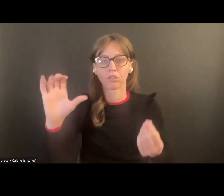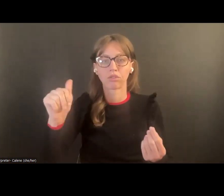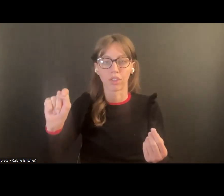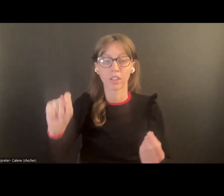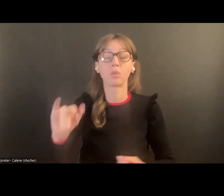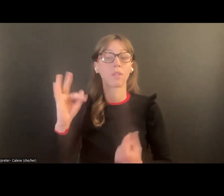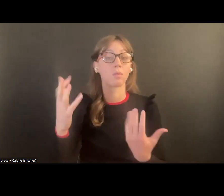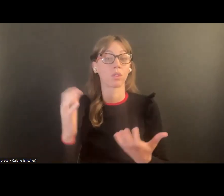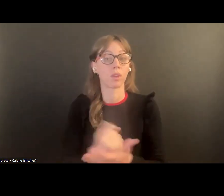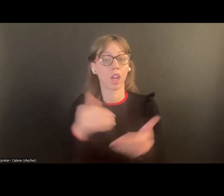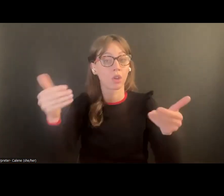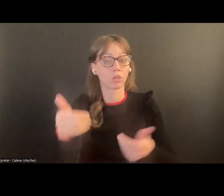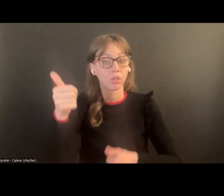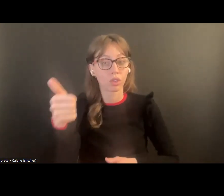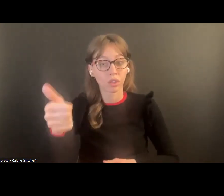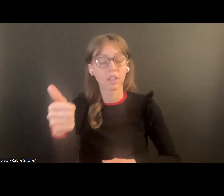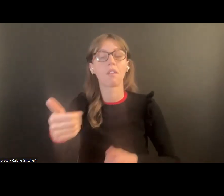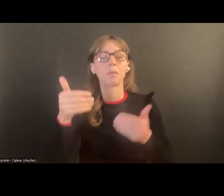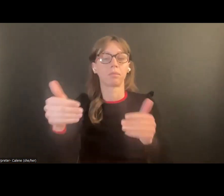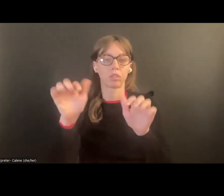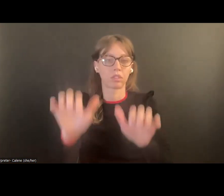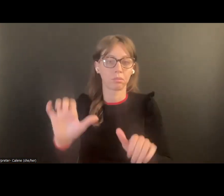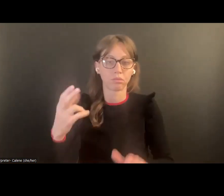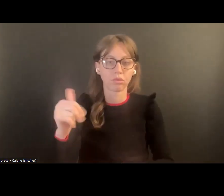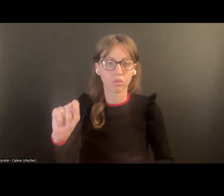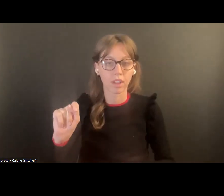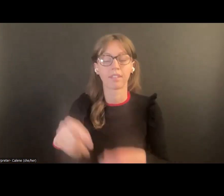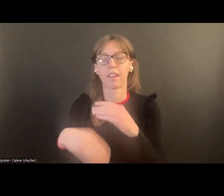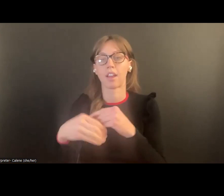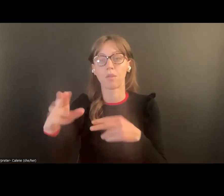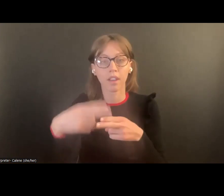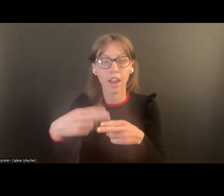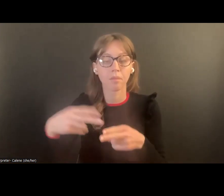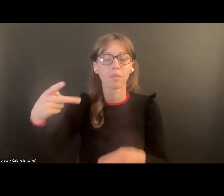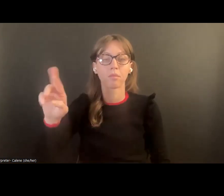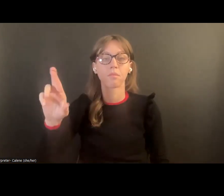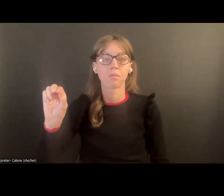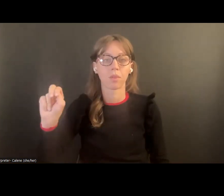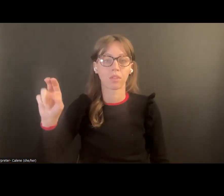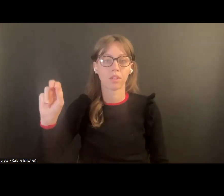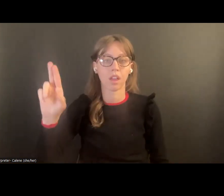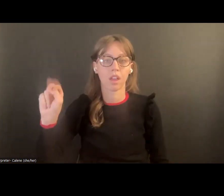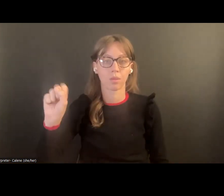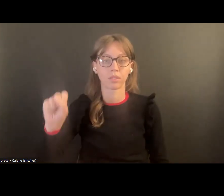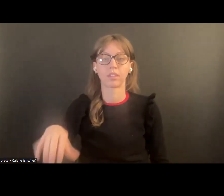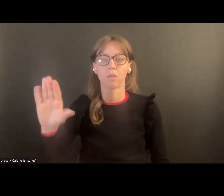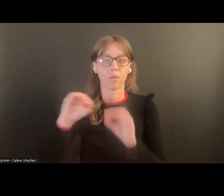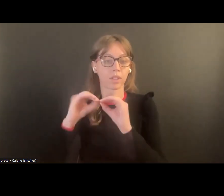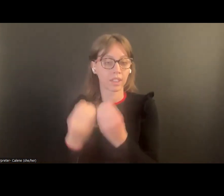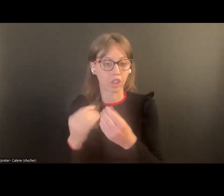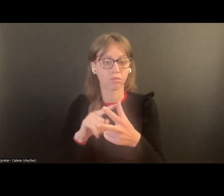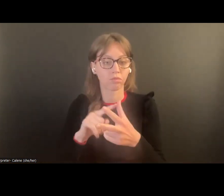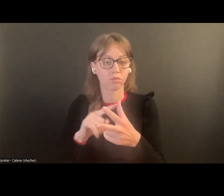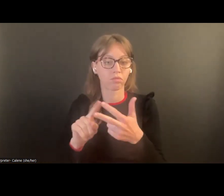Si quieren presentarse en el chat, poner su nombre, su número telefónico y la organización